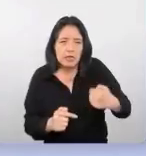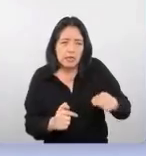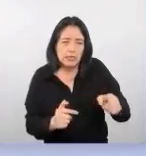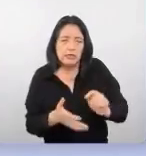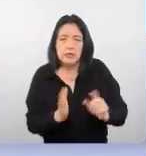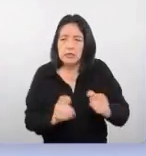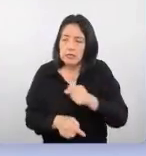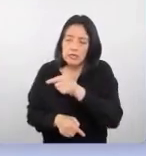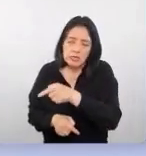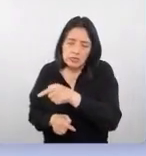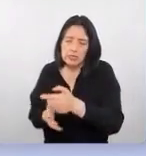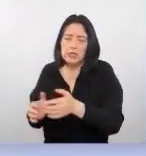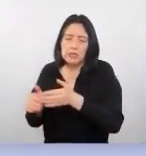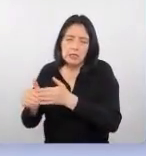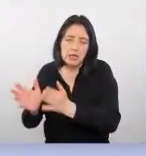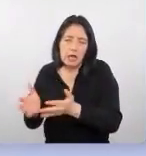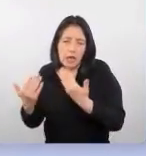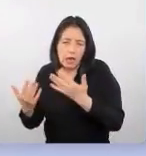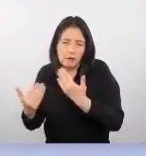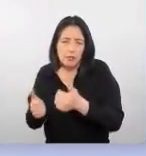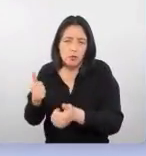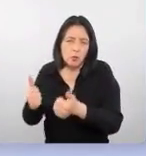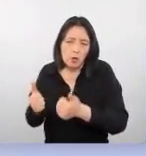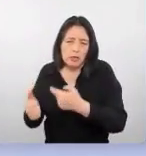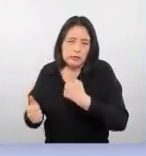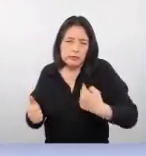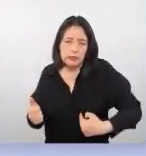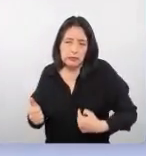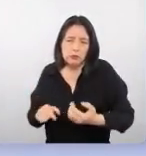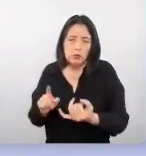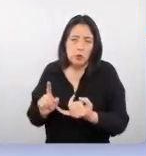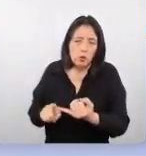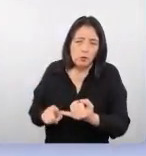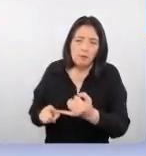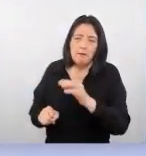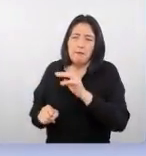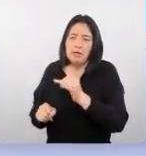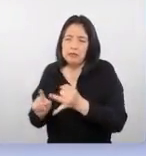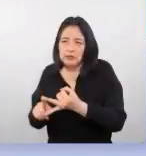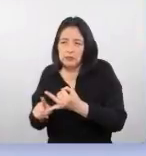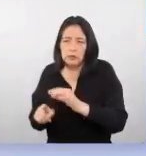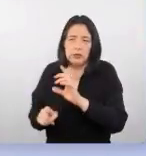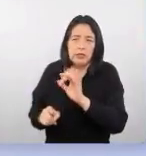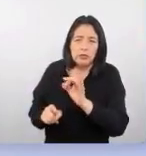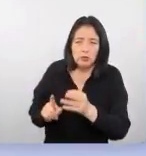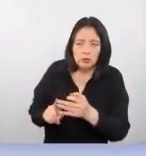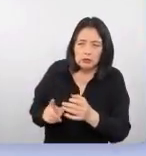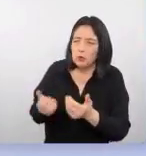este guía habla chino mandarín o habla chino cantonés o qué otro dialecto usted habla.